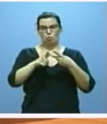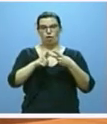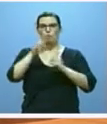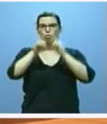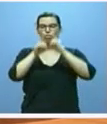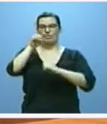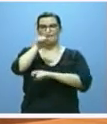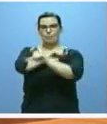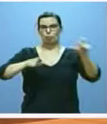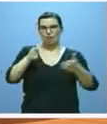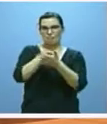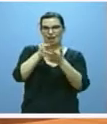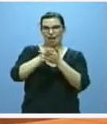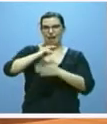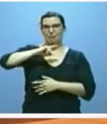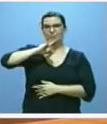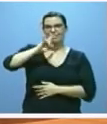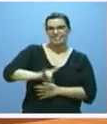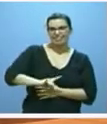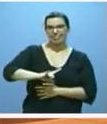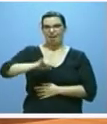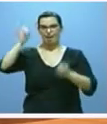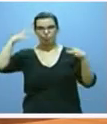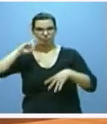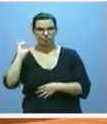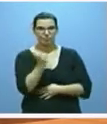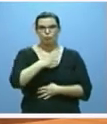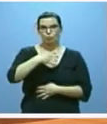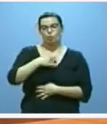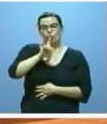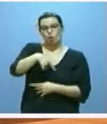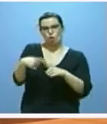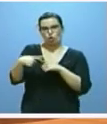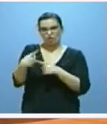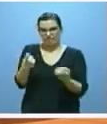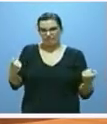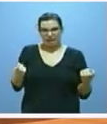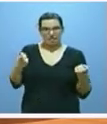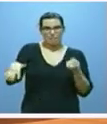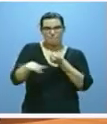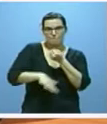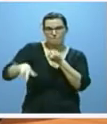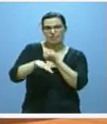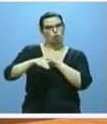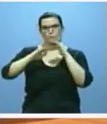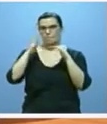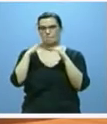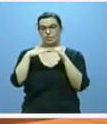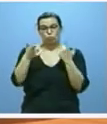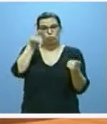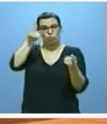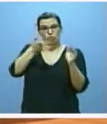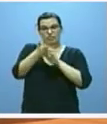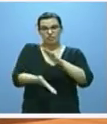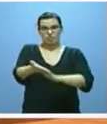la que tiene una menor tasa de hogares en situación de carencia material severa. Unos datos que marcan una tendencia